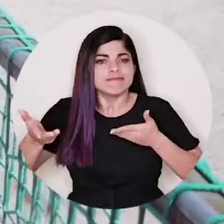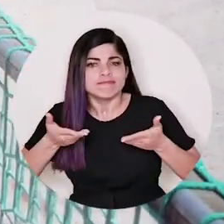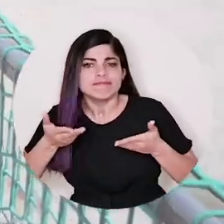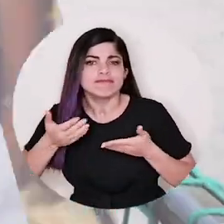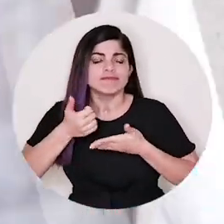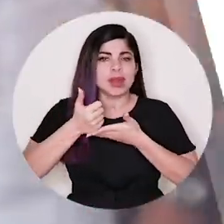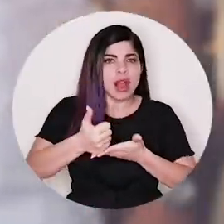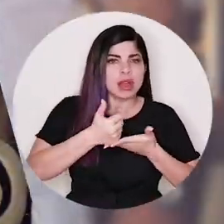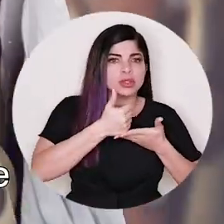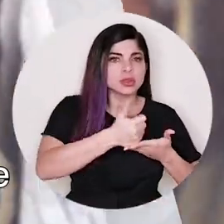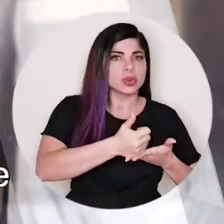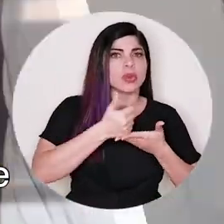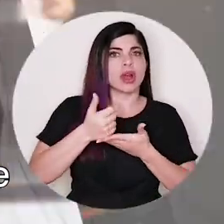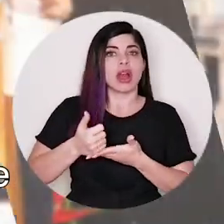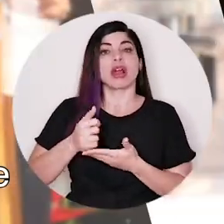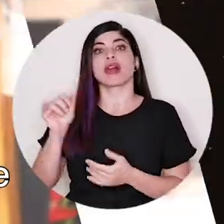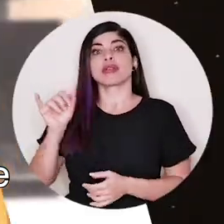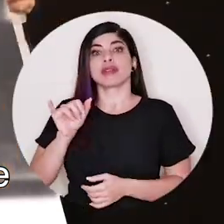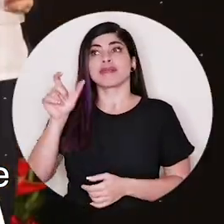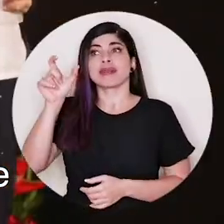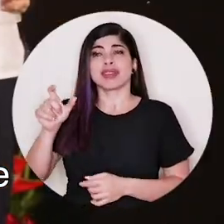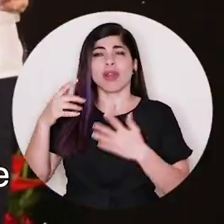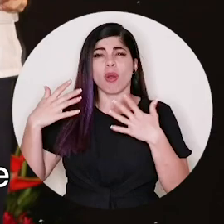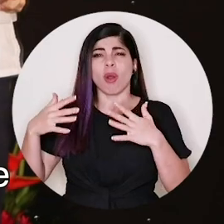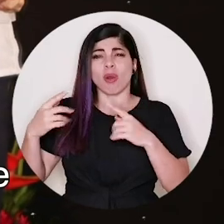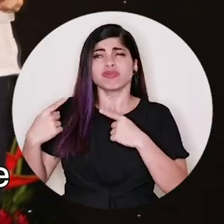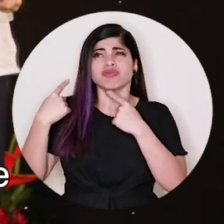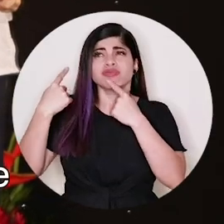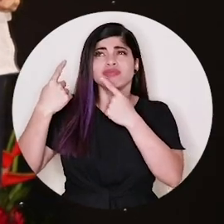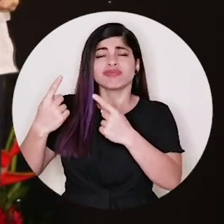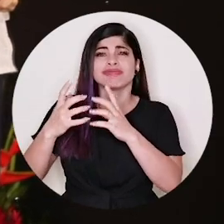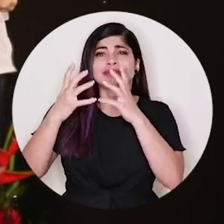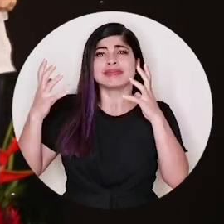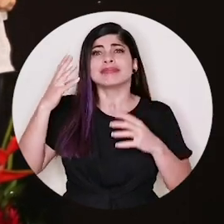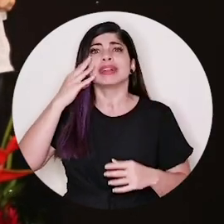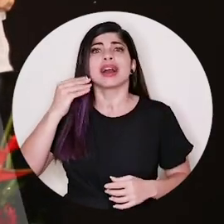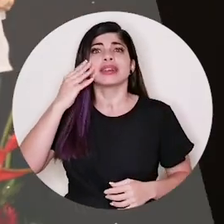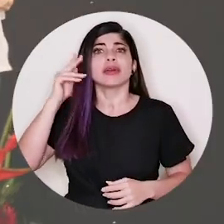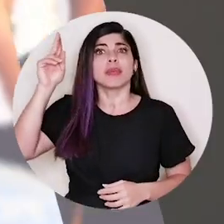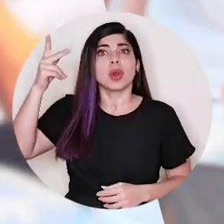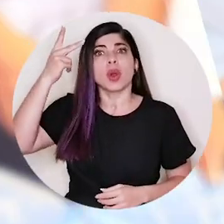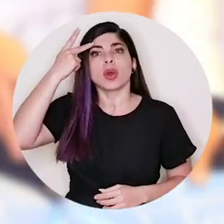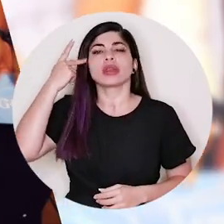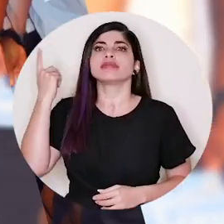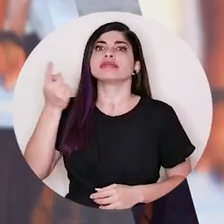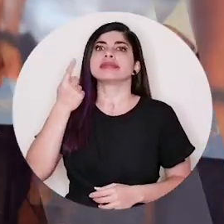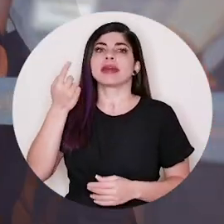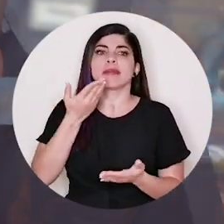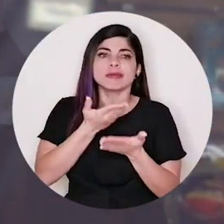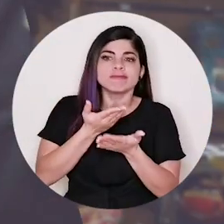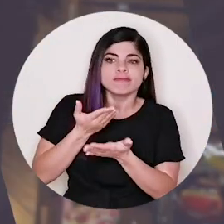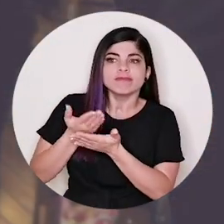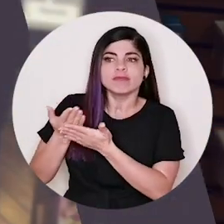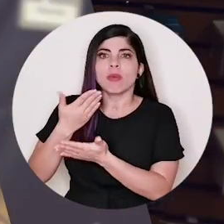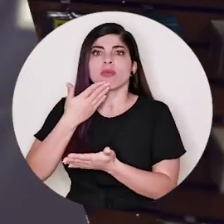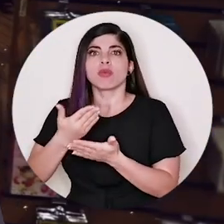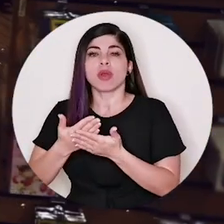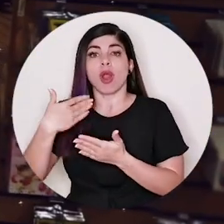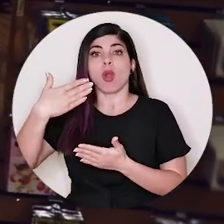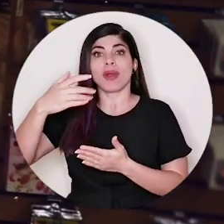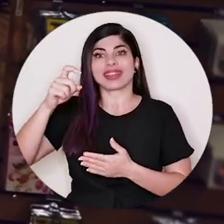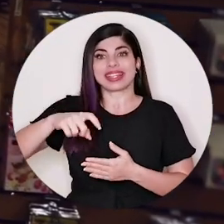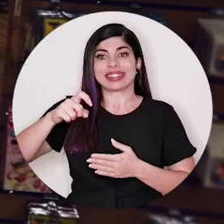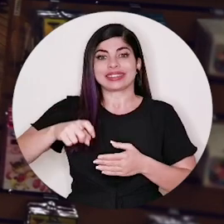y que además con su gran experiencia política siempre tiene muy buenos aportes para diferentes situaciones y